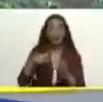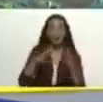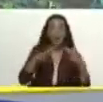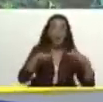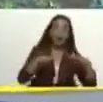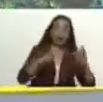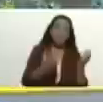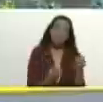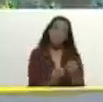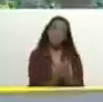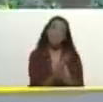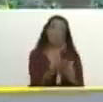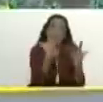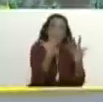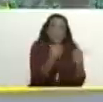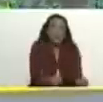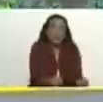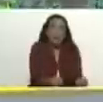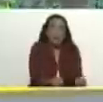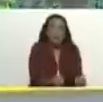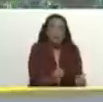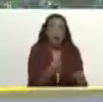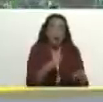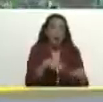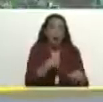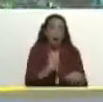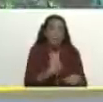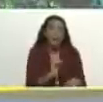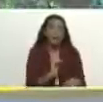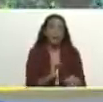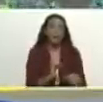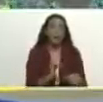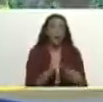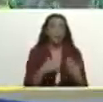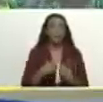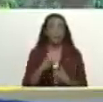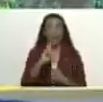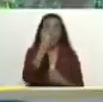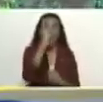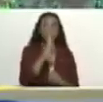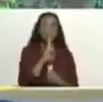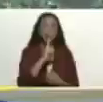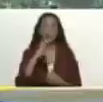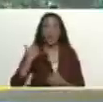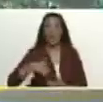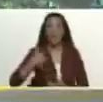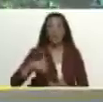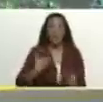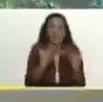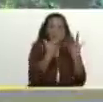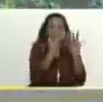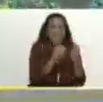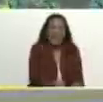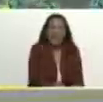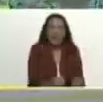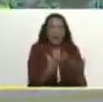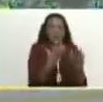lado, sequía extrema, como ha pasado con el Paraguay, Uruguay, Argentina, sequía extrema.